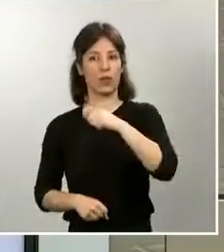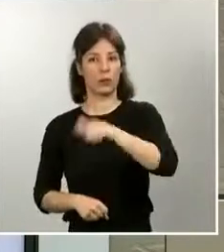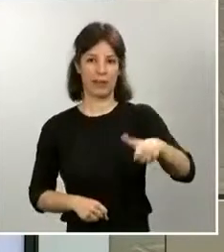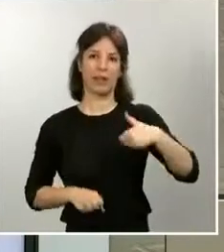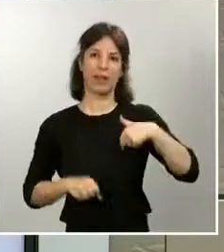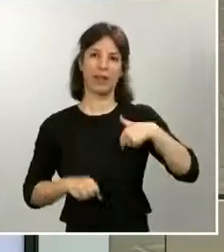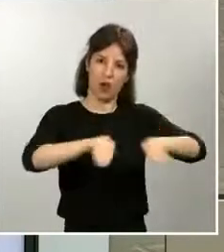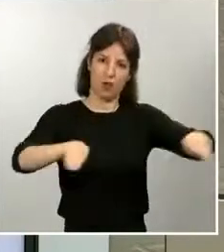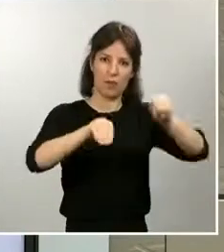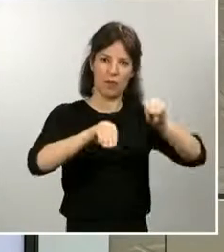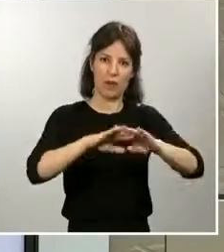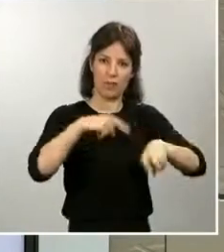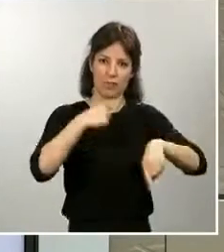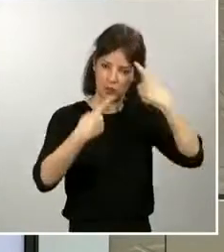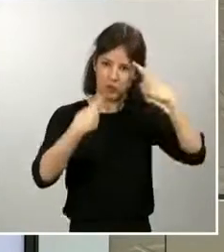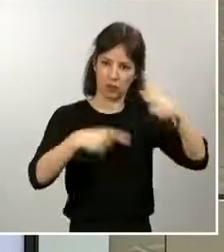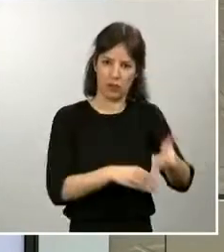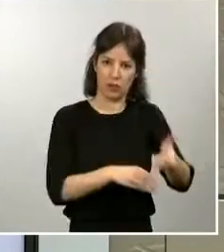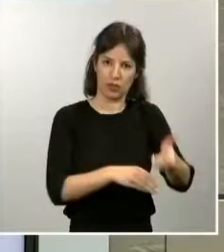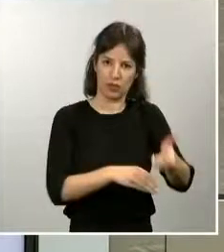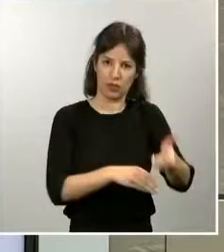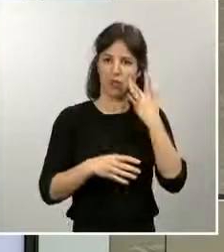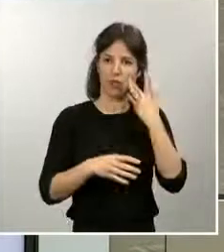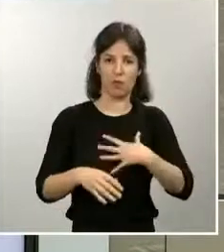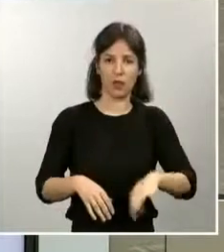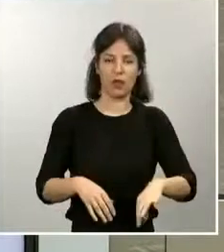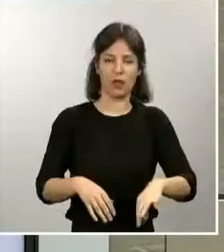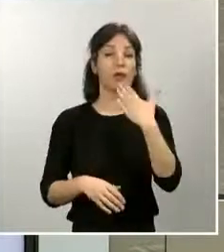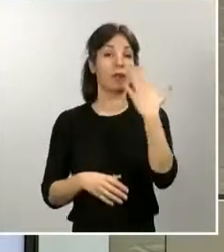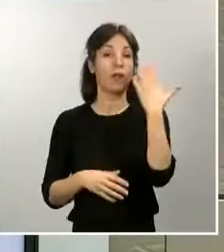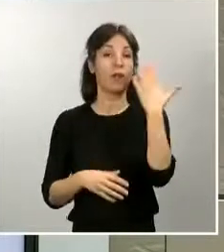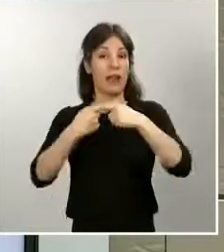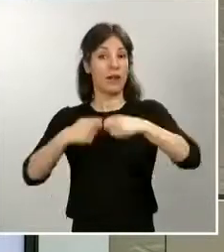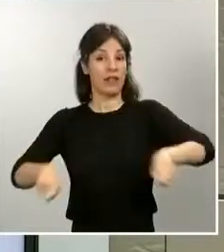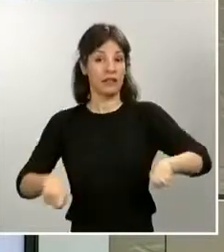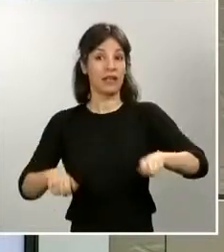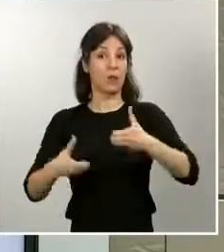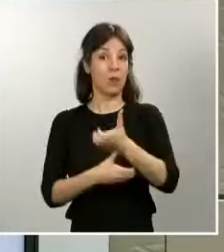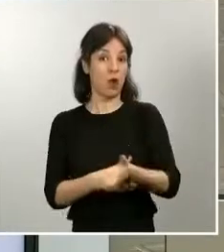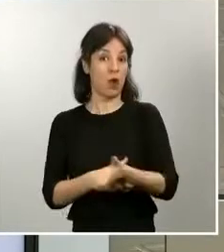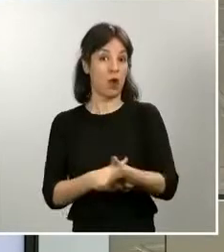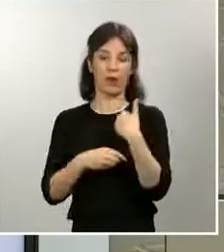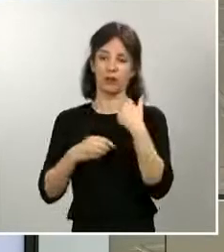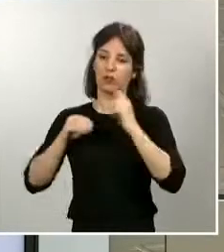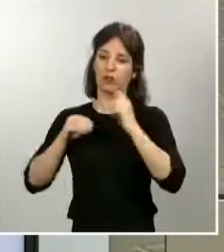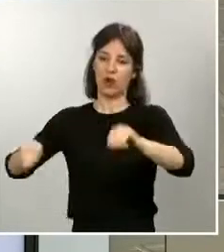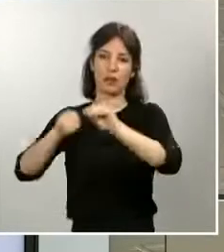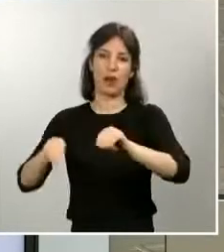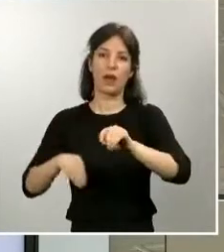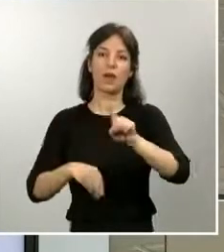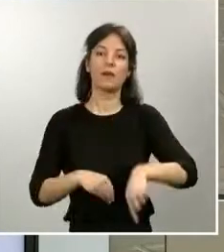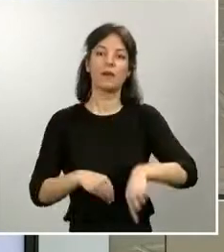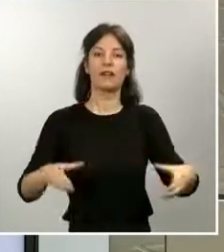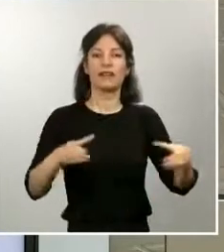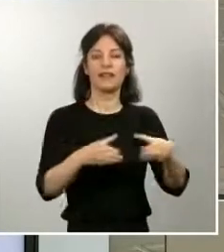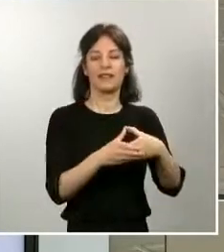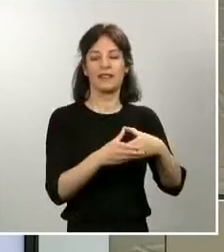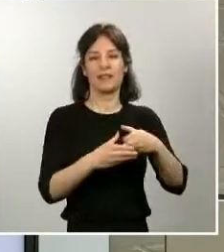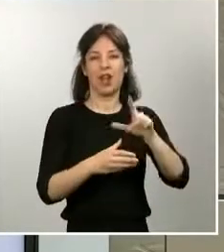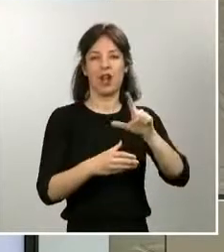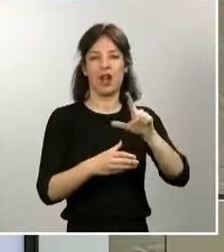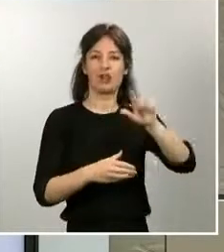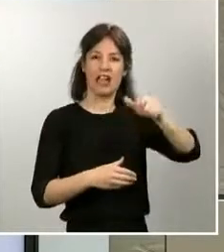formaron bomberos de Albacete y luego también de fuerzas armadas, unidades de la base aérea de Los Llanos y del Centro de